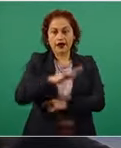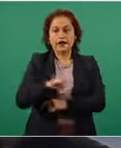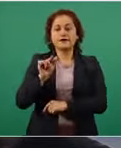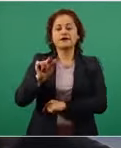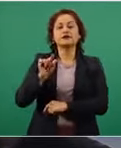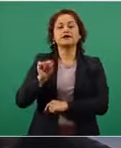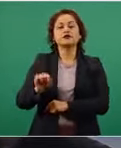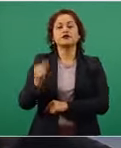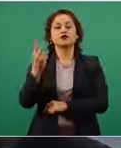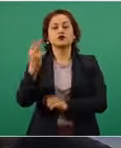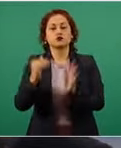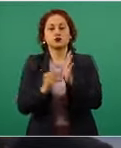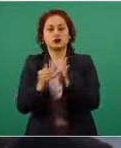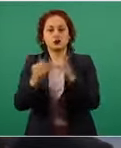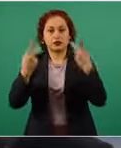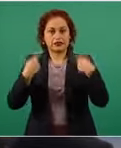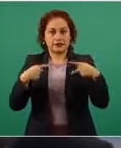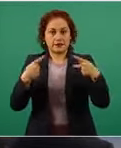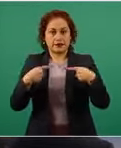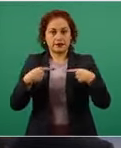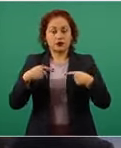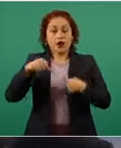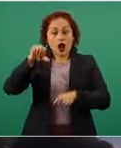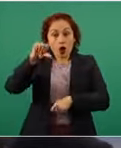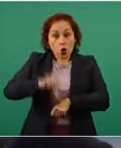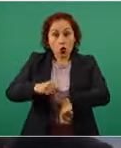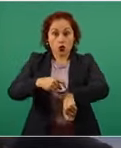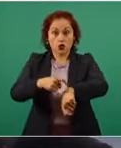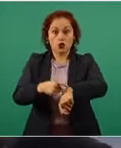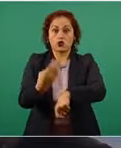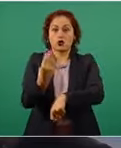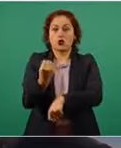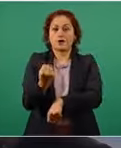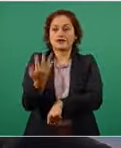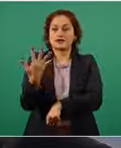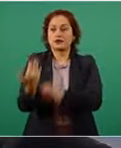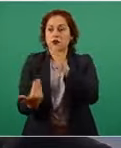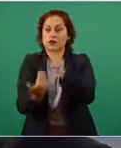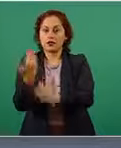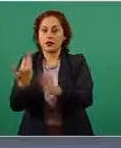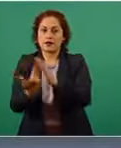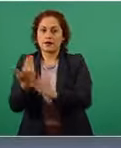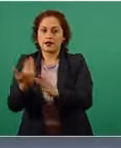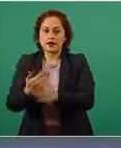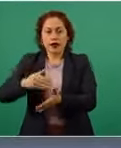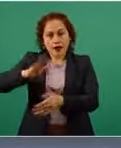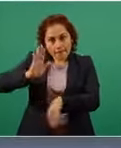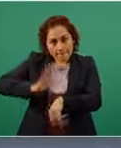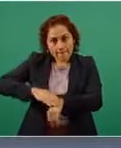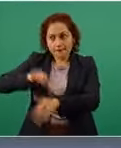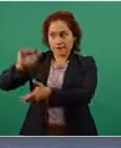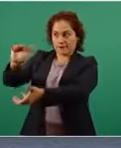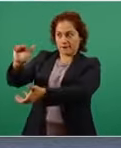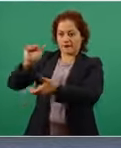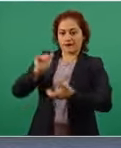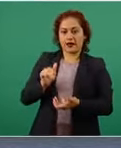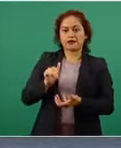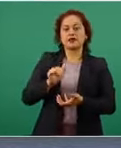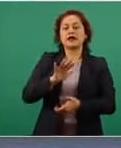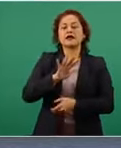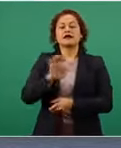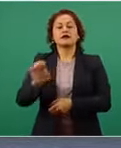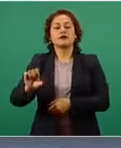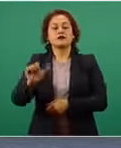está llegando, es más, hoy a las 9.05 de la mañana llega otro embarque con 511 mil dosis.